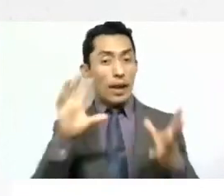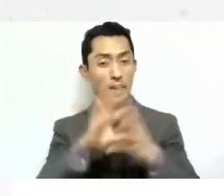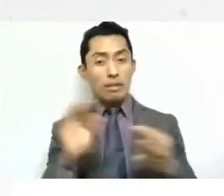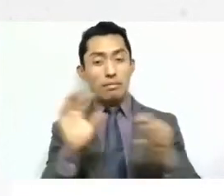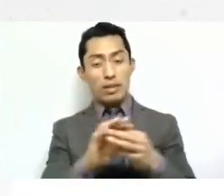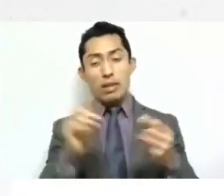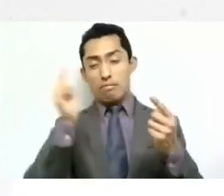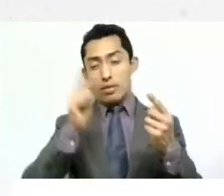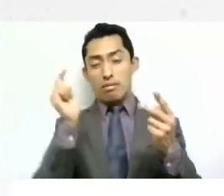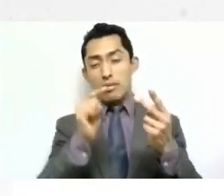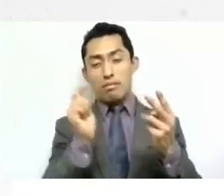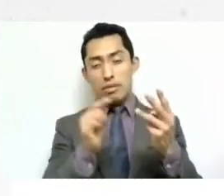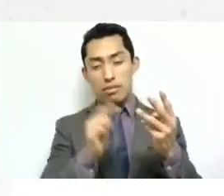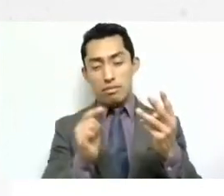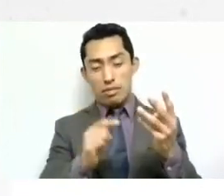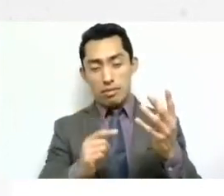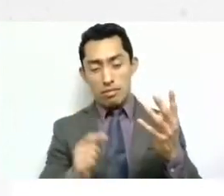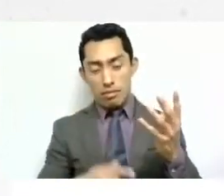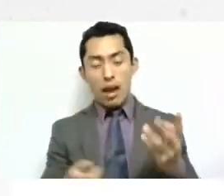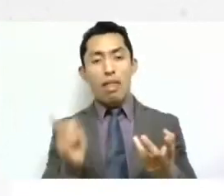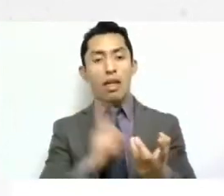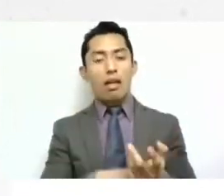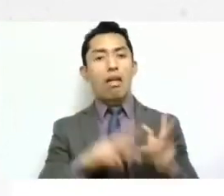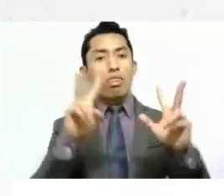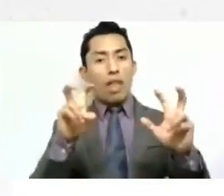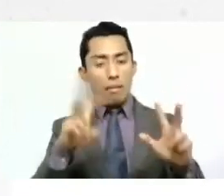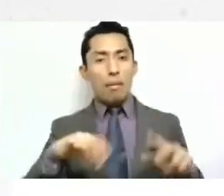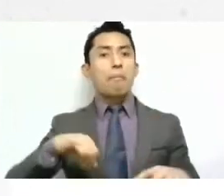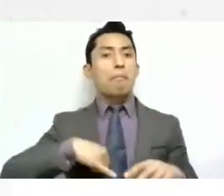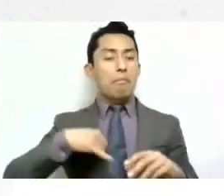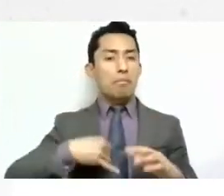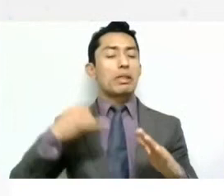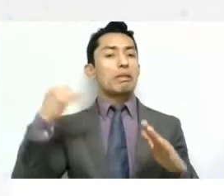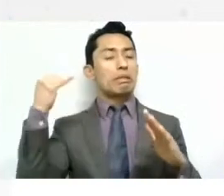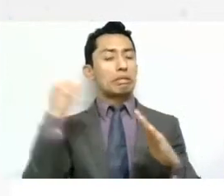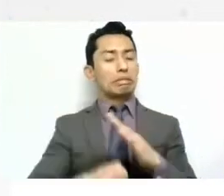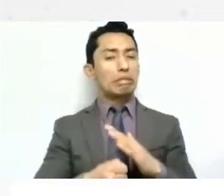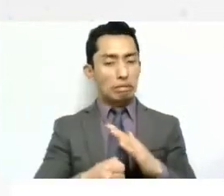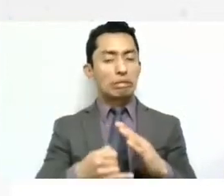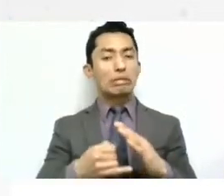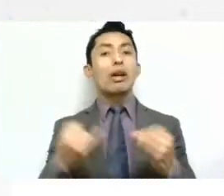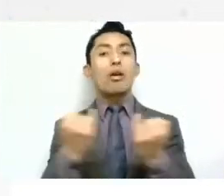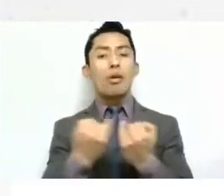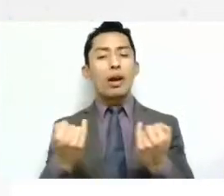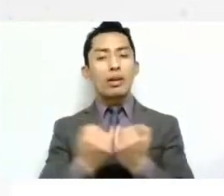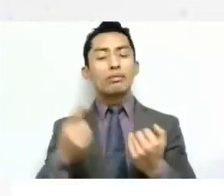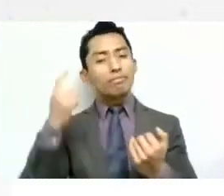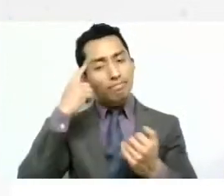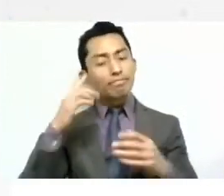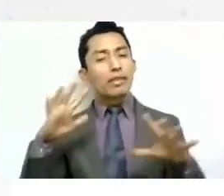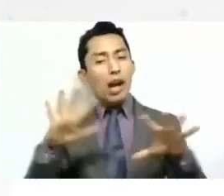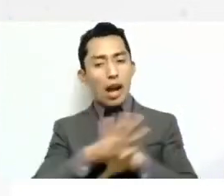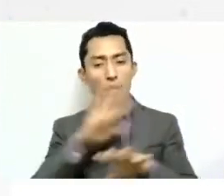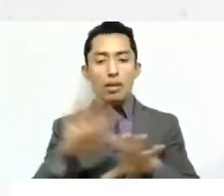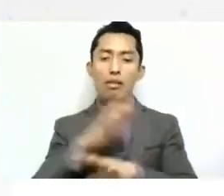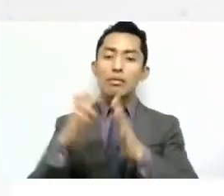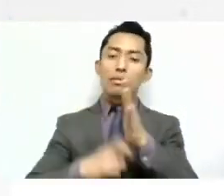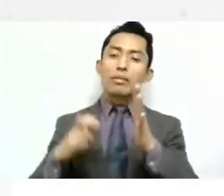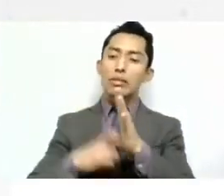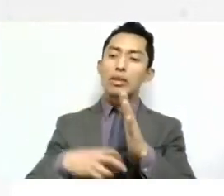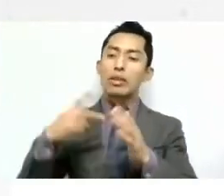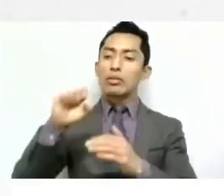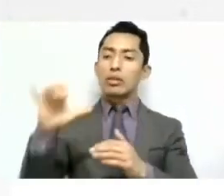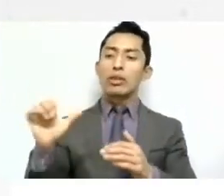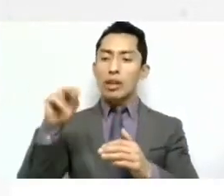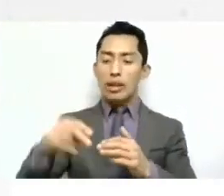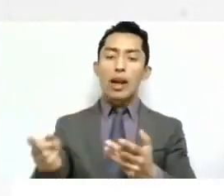complejidad y toda esta riqueza, tanto del tema como de la reconstrucción que hizo el Centro de las Decisiones de la Corte en este cuaderno